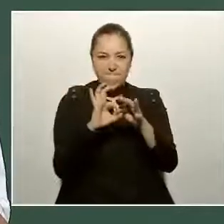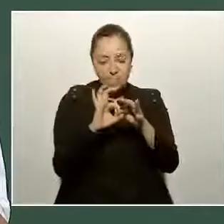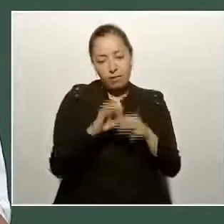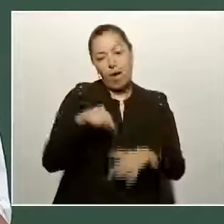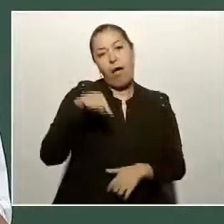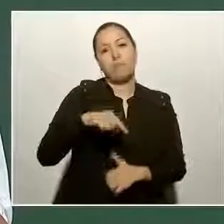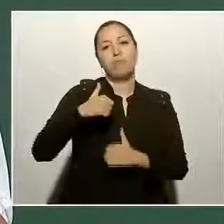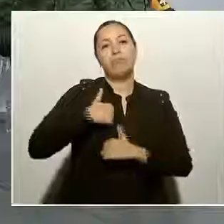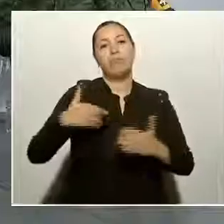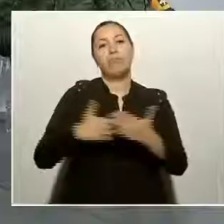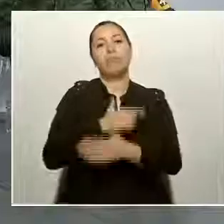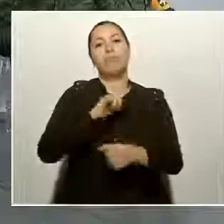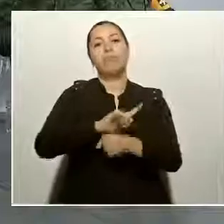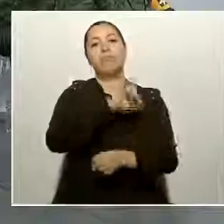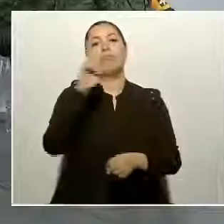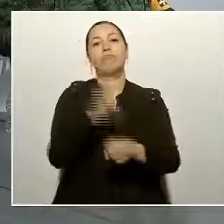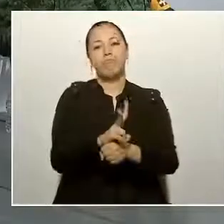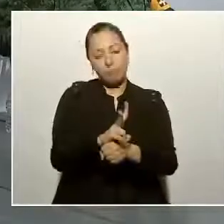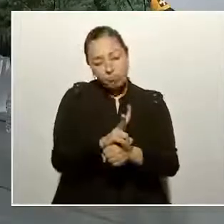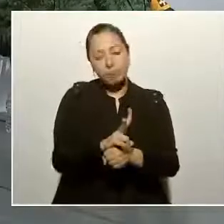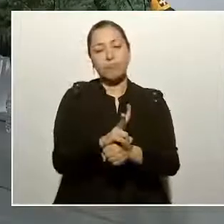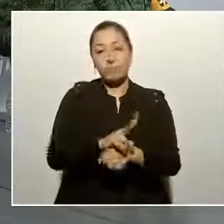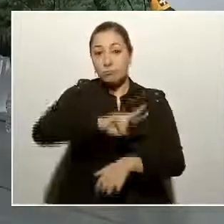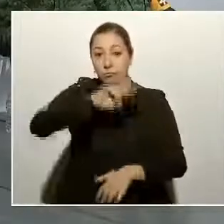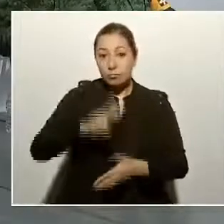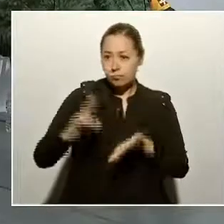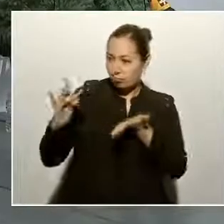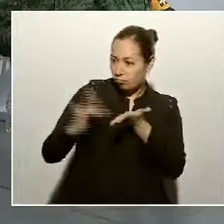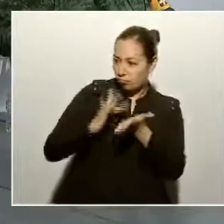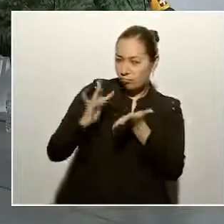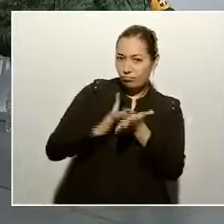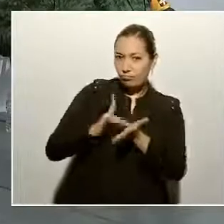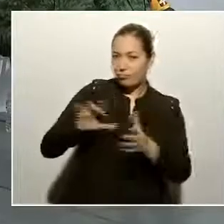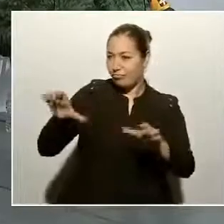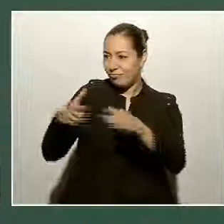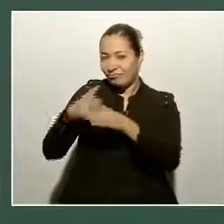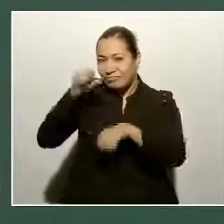Nacional. Nos apoya mucho la Secretaría de Marina